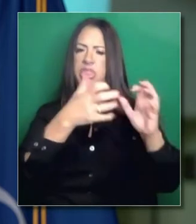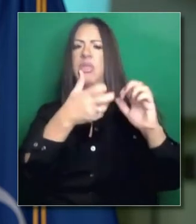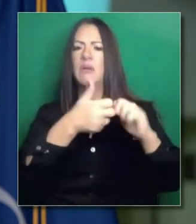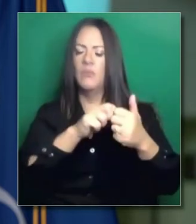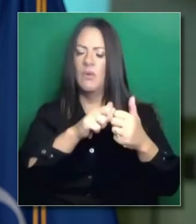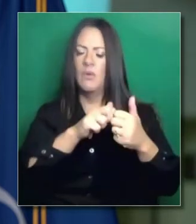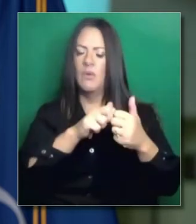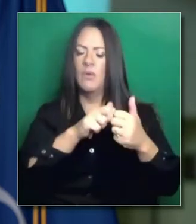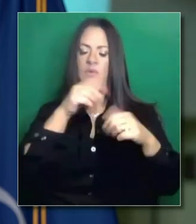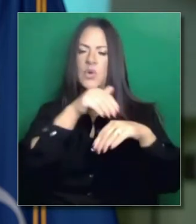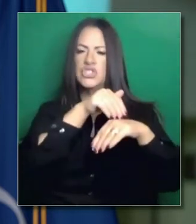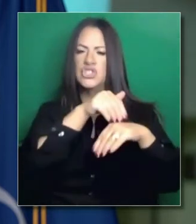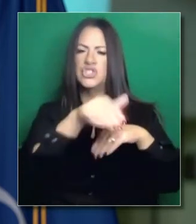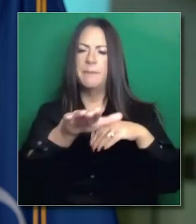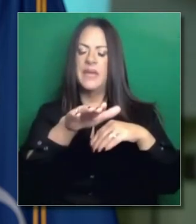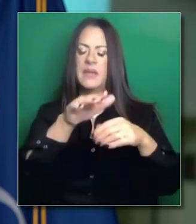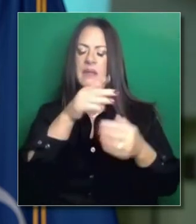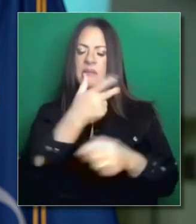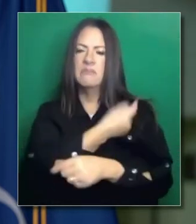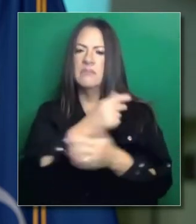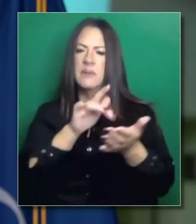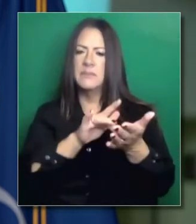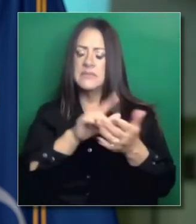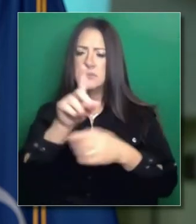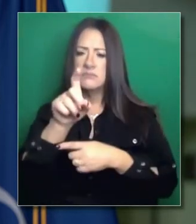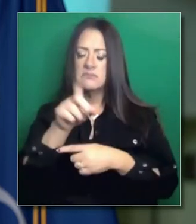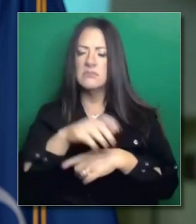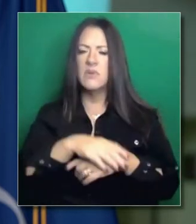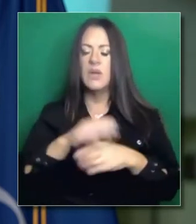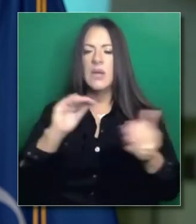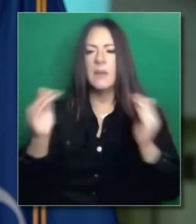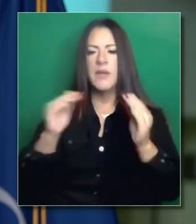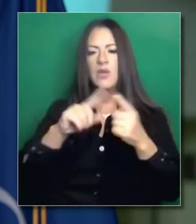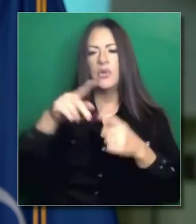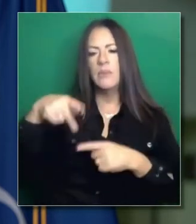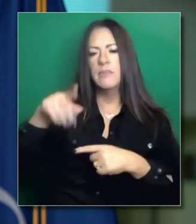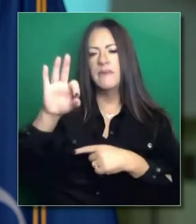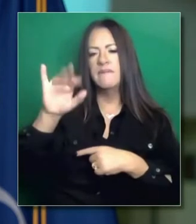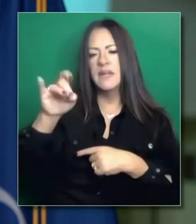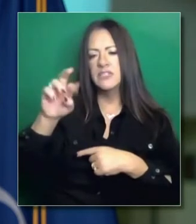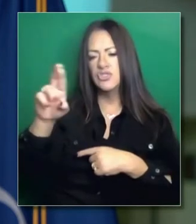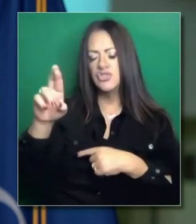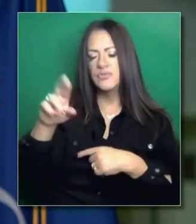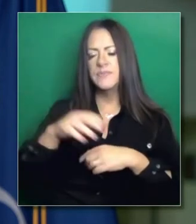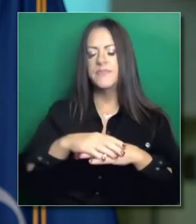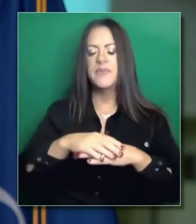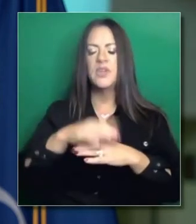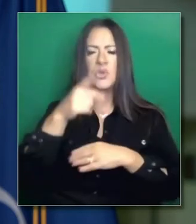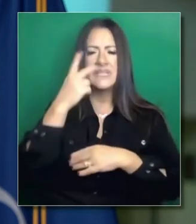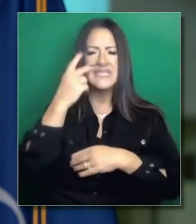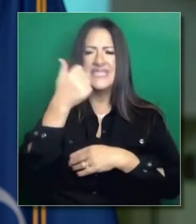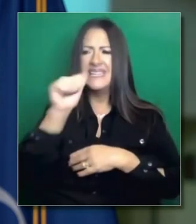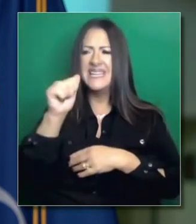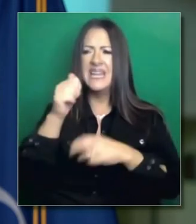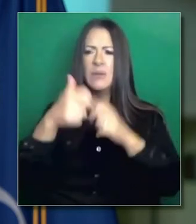entrega. Como vimos con Pfizer. Y por último. Me gustaría saber cuáles son los obstáculos más grandes